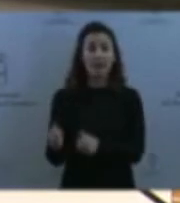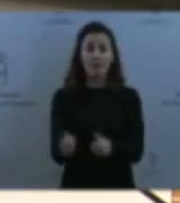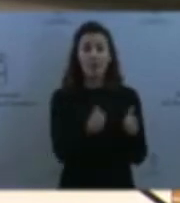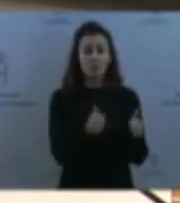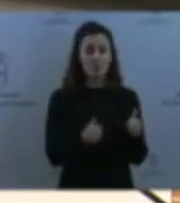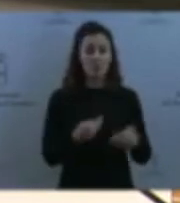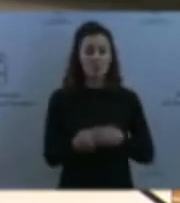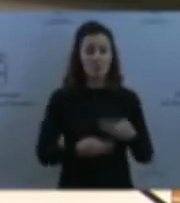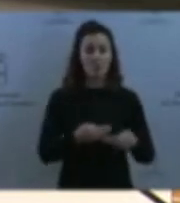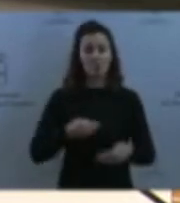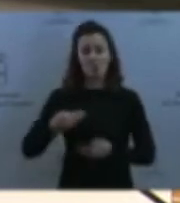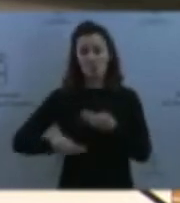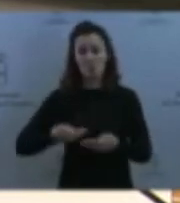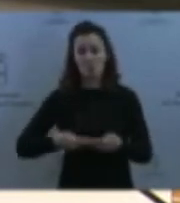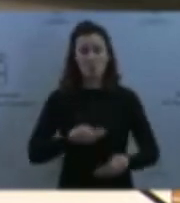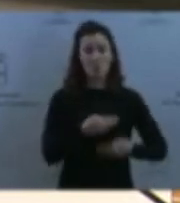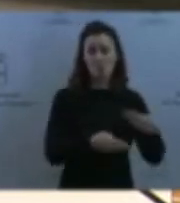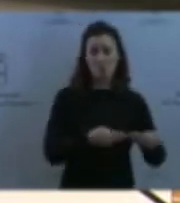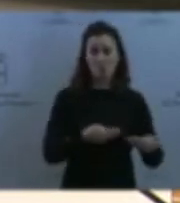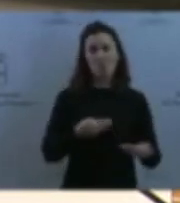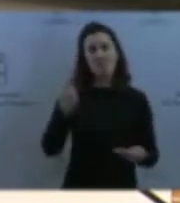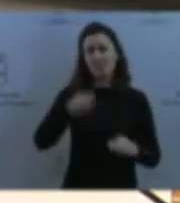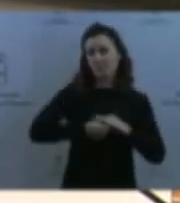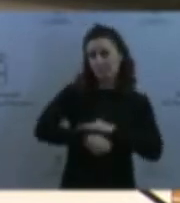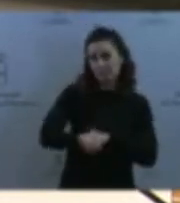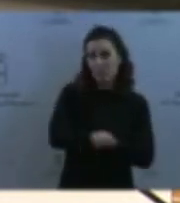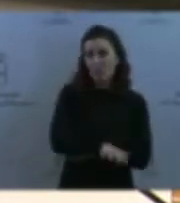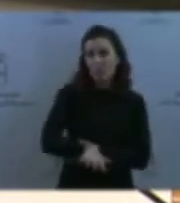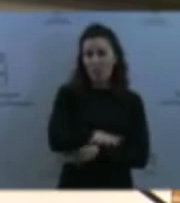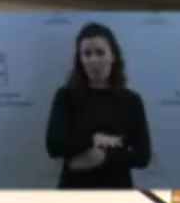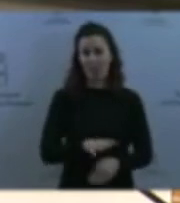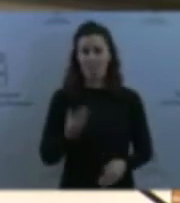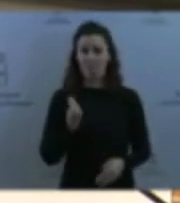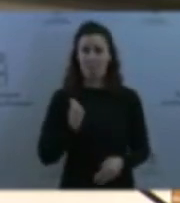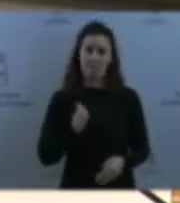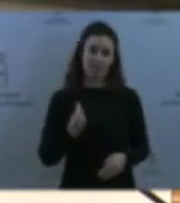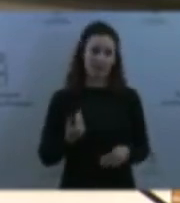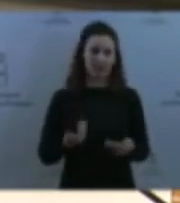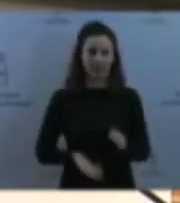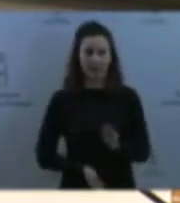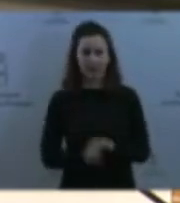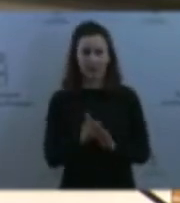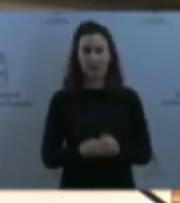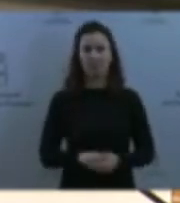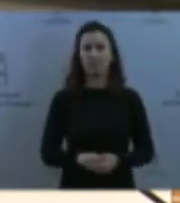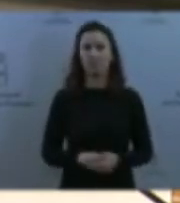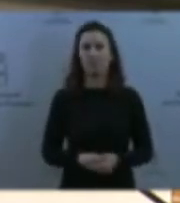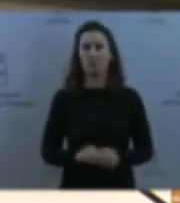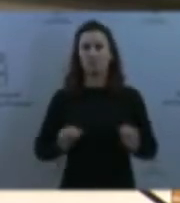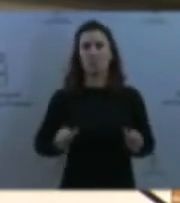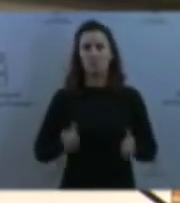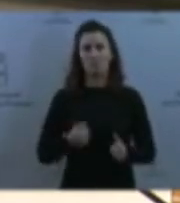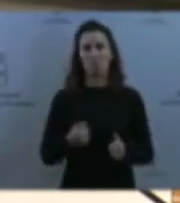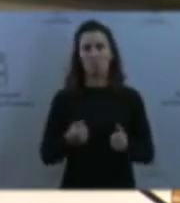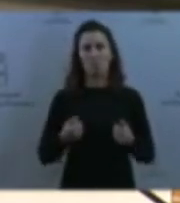desarrollar mejor ese proceso de incorporación. Todo el verano hemos